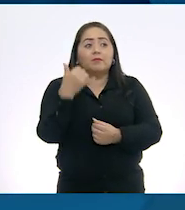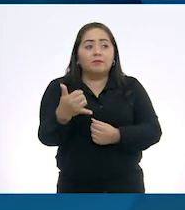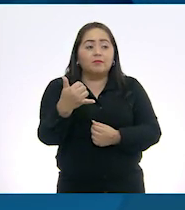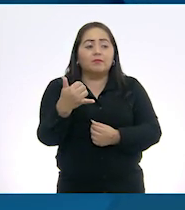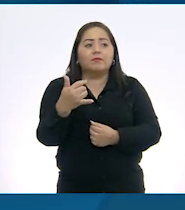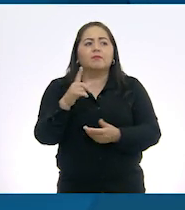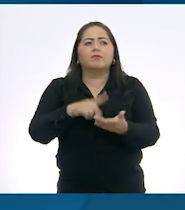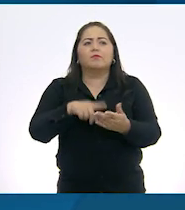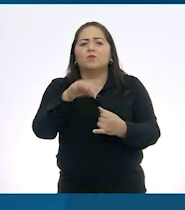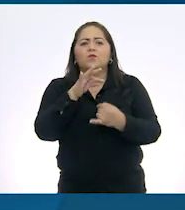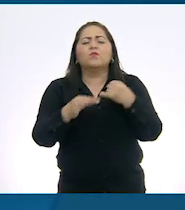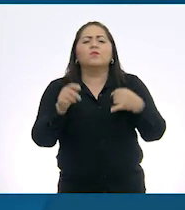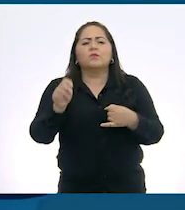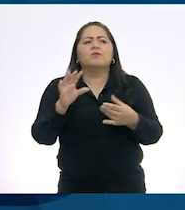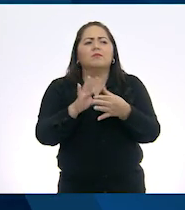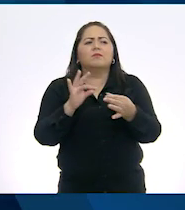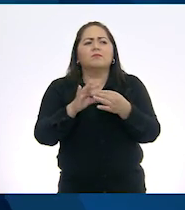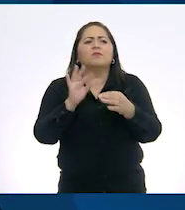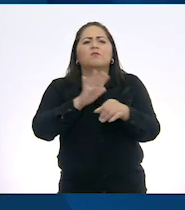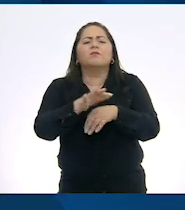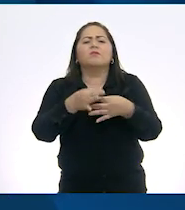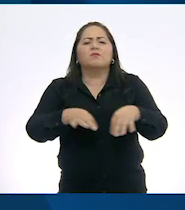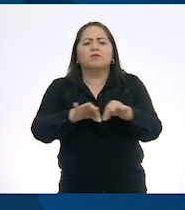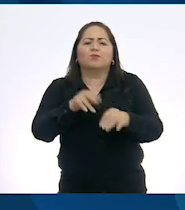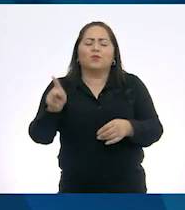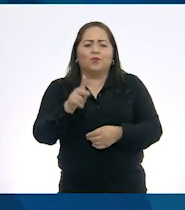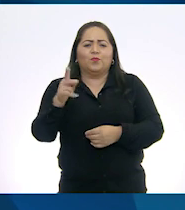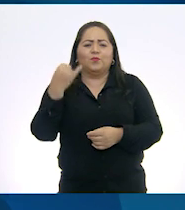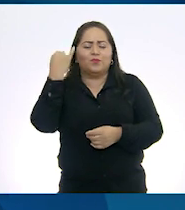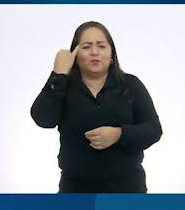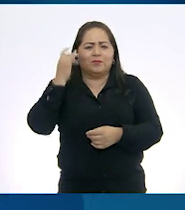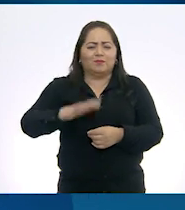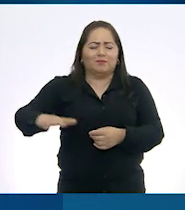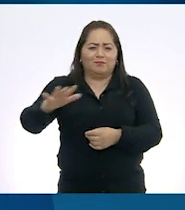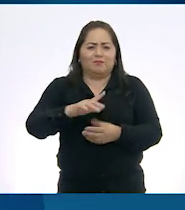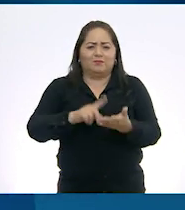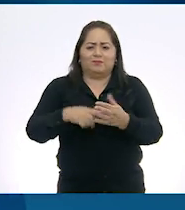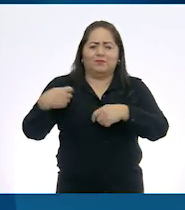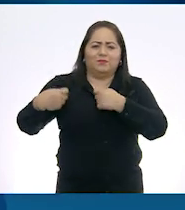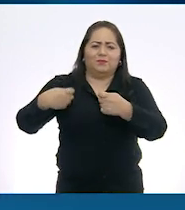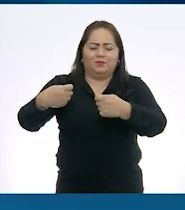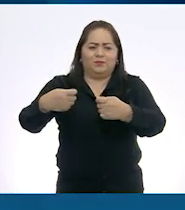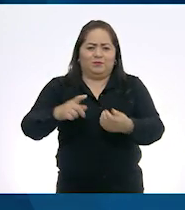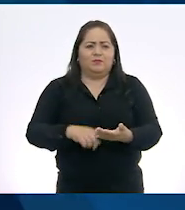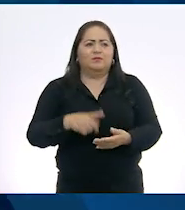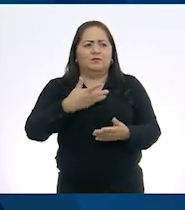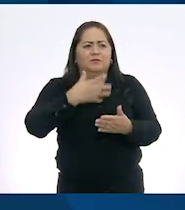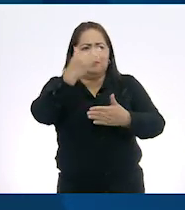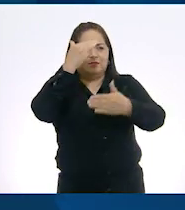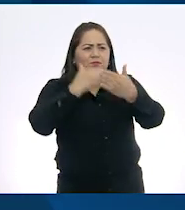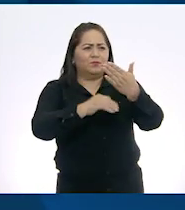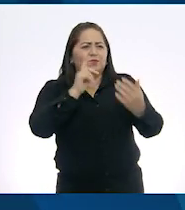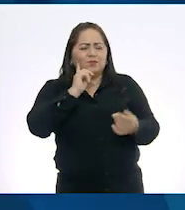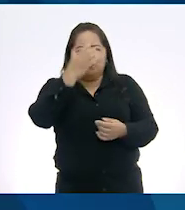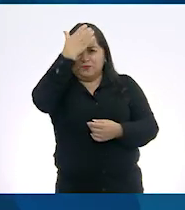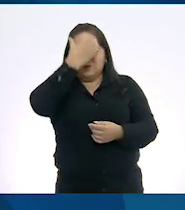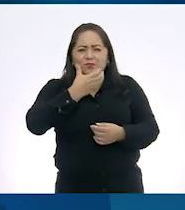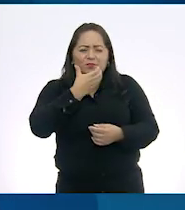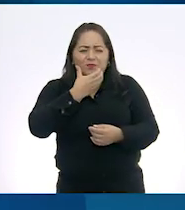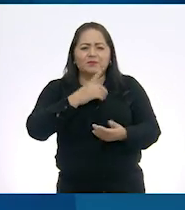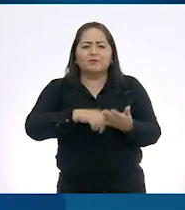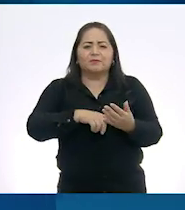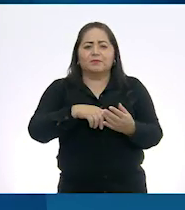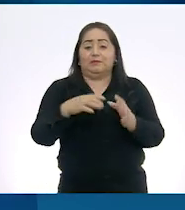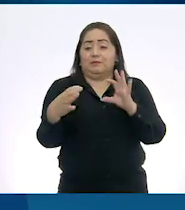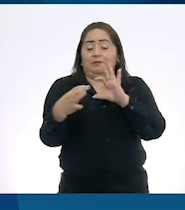Y este último nos habla de una tradición importante, que es el chantolo. Aquí tenemos un vínculo abajo en la bocinita. Si nosotros le damos ese